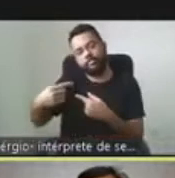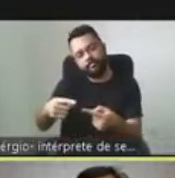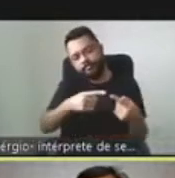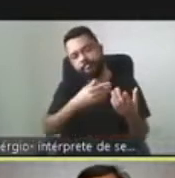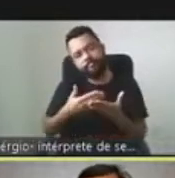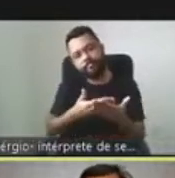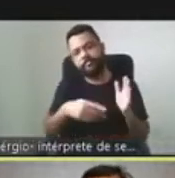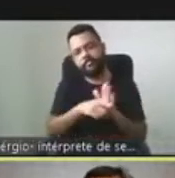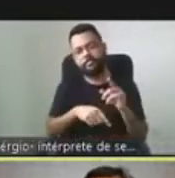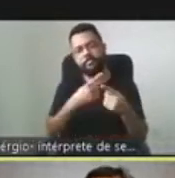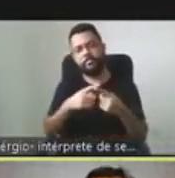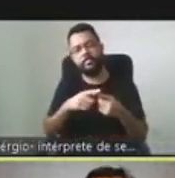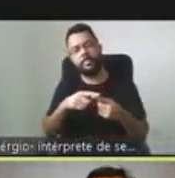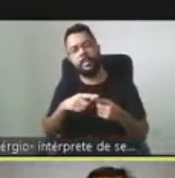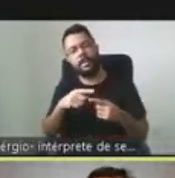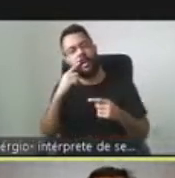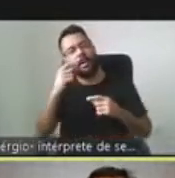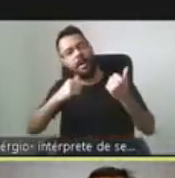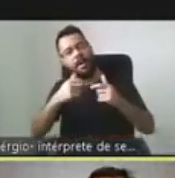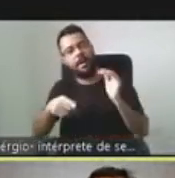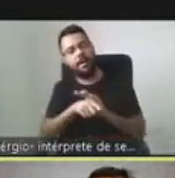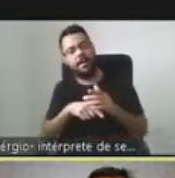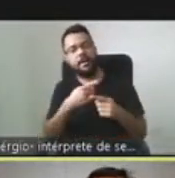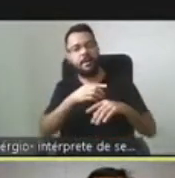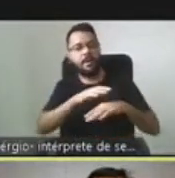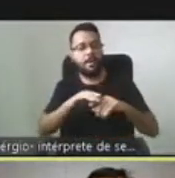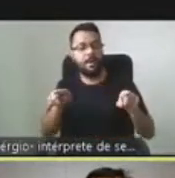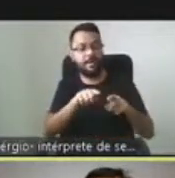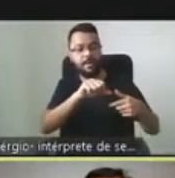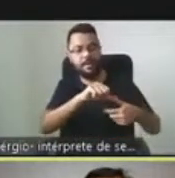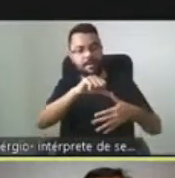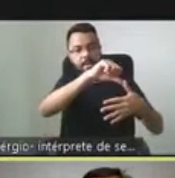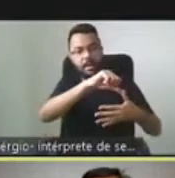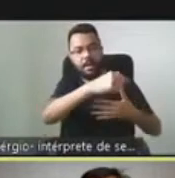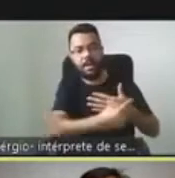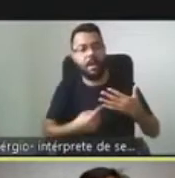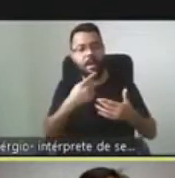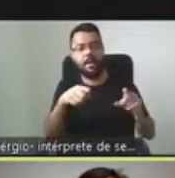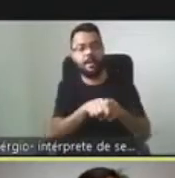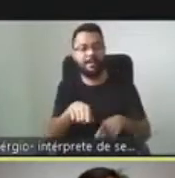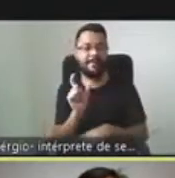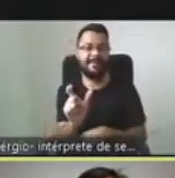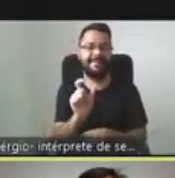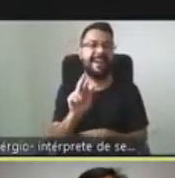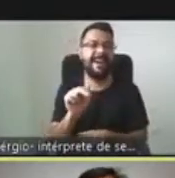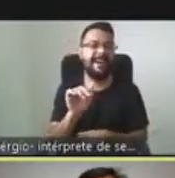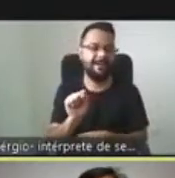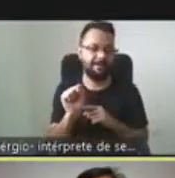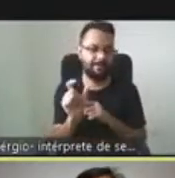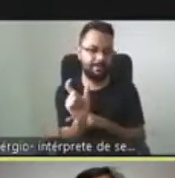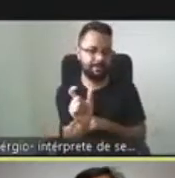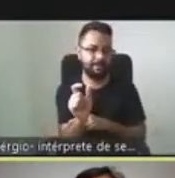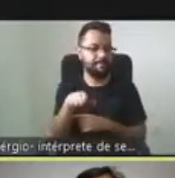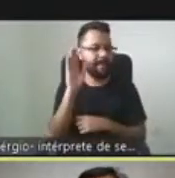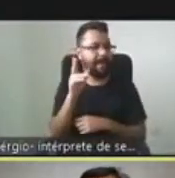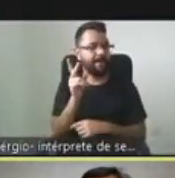normativo sobre las enfermedades raras en Latinoamérica, veíamos que el término rara, el que se usaba con mayor frecuencia,